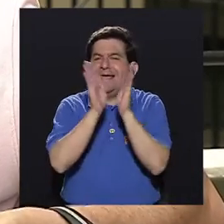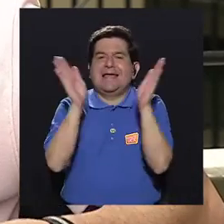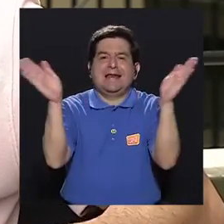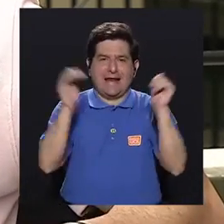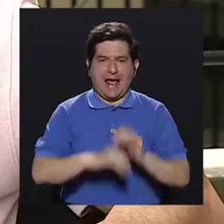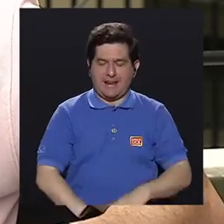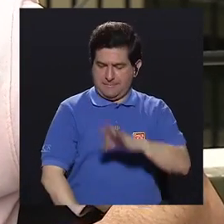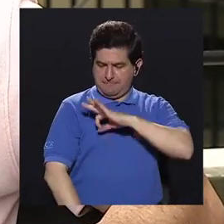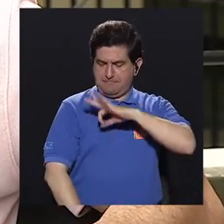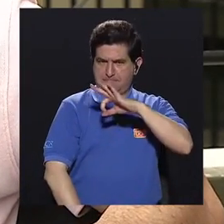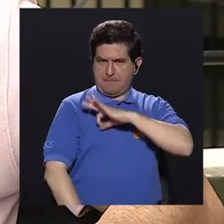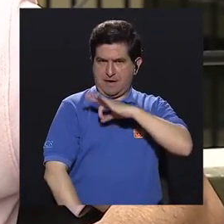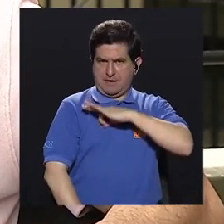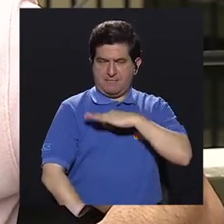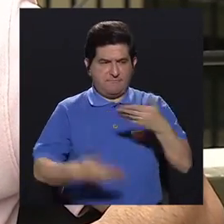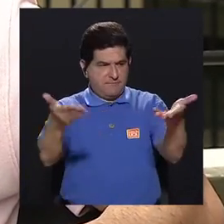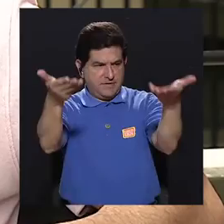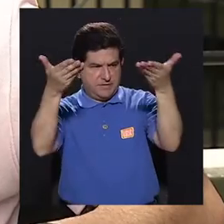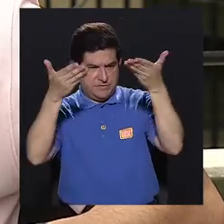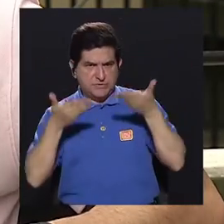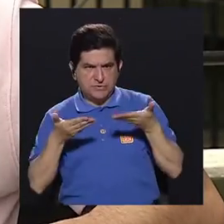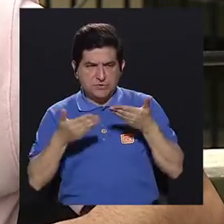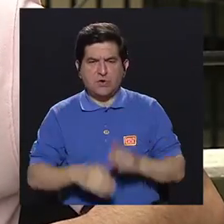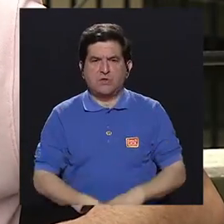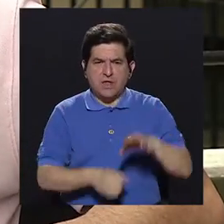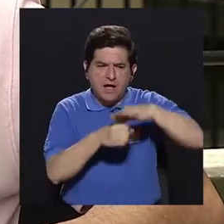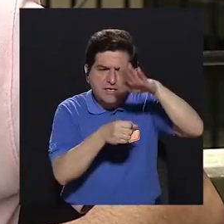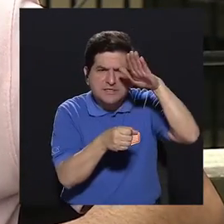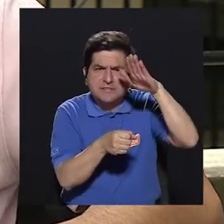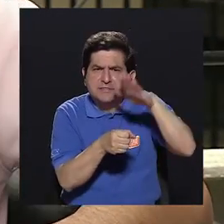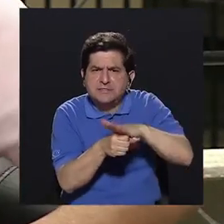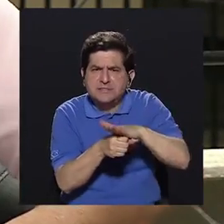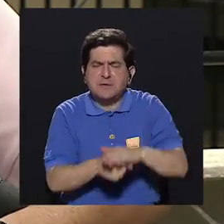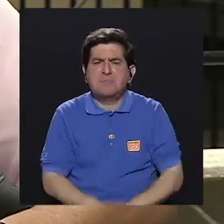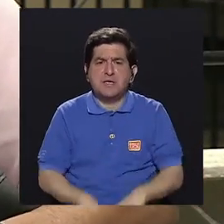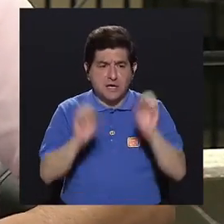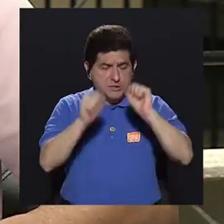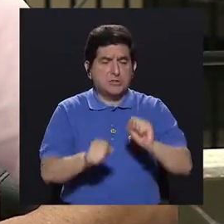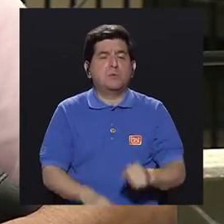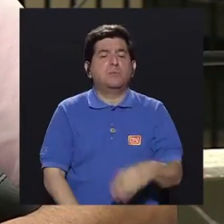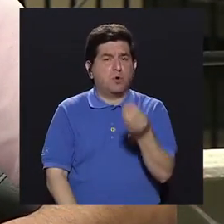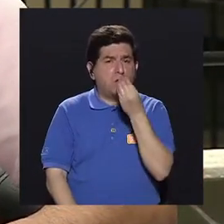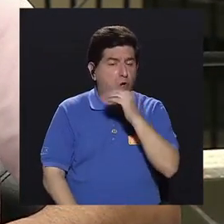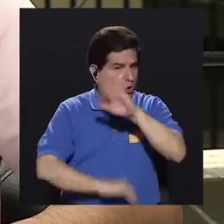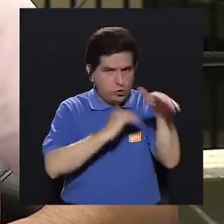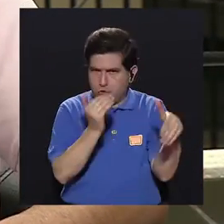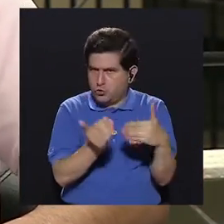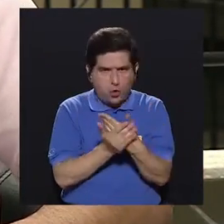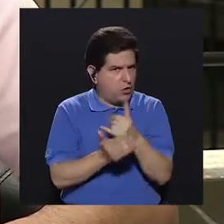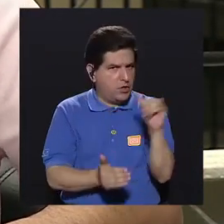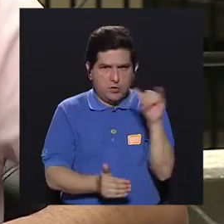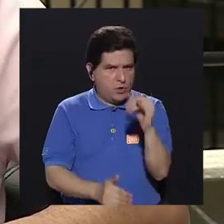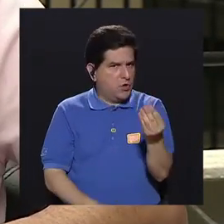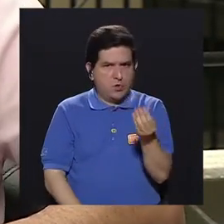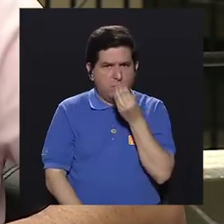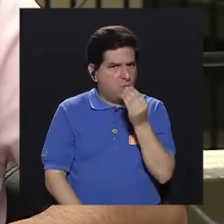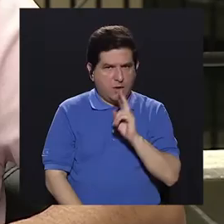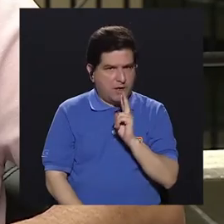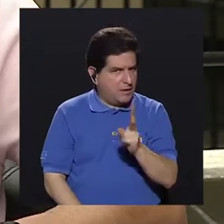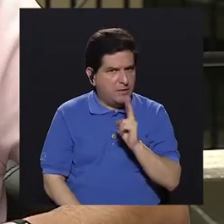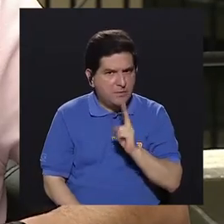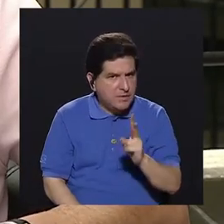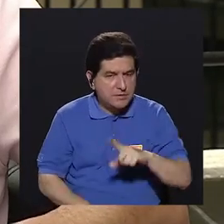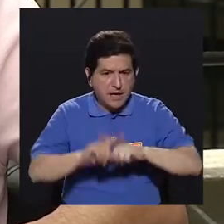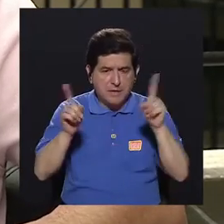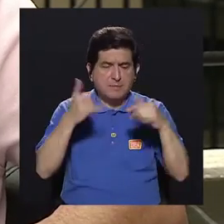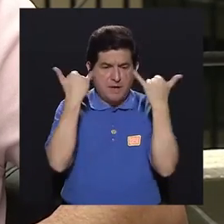generales los beneficios que nos aportan las semillas, las que son consumibles, porque no todas se pueden comer, ¿verdad?